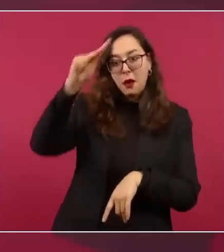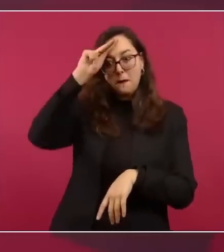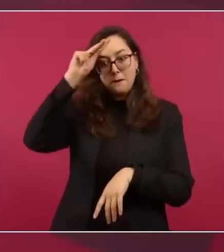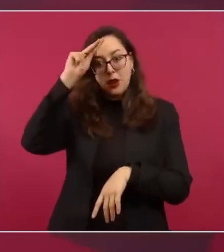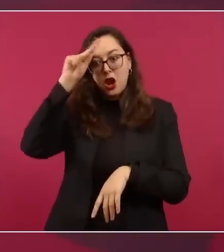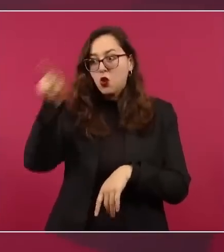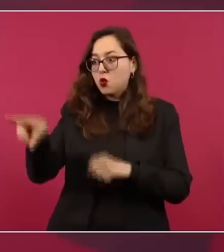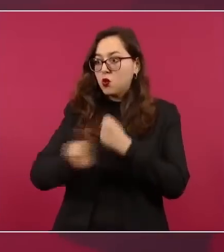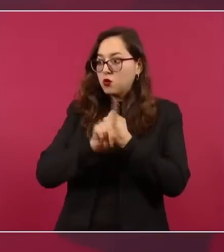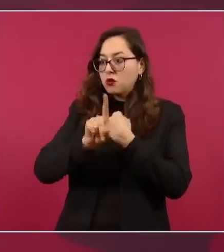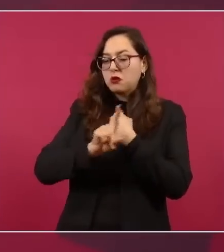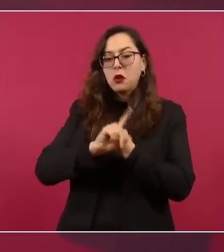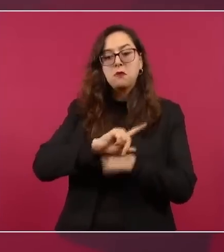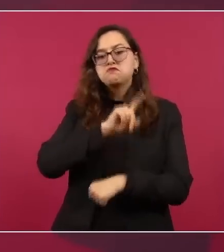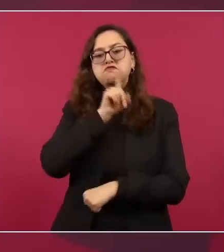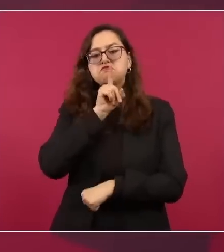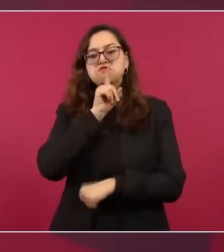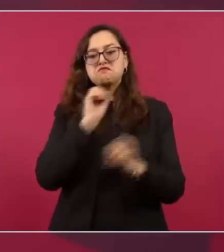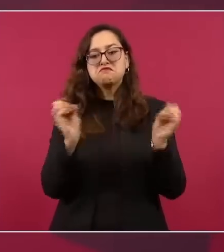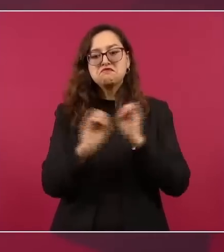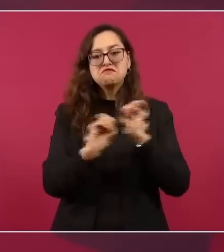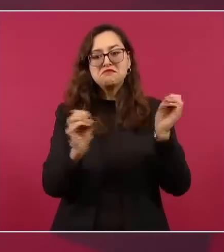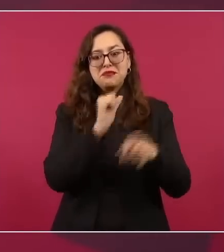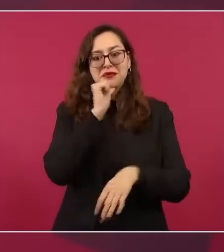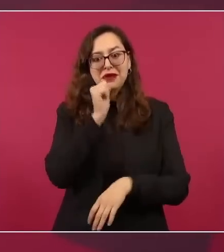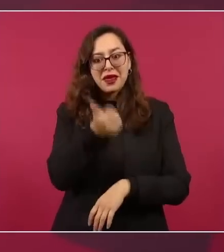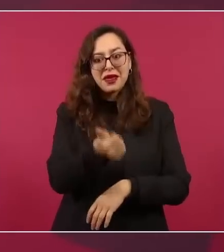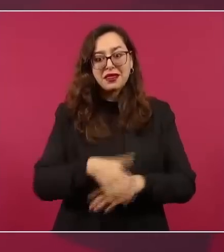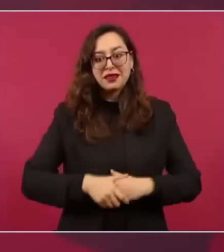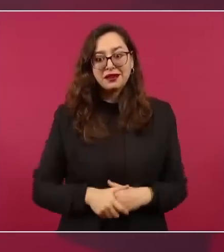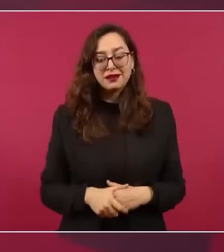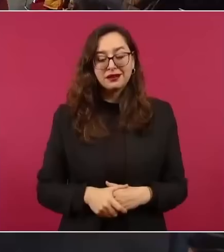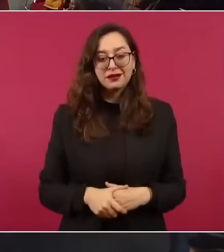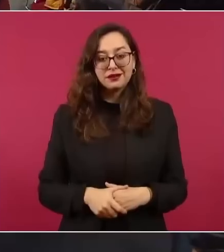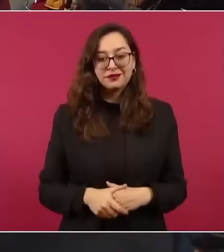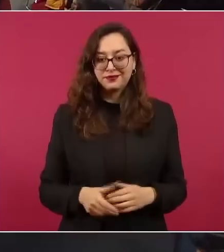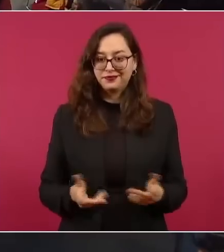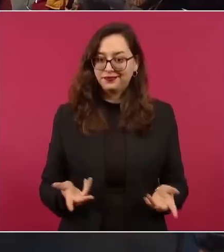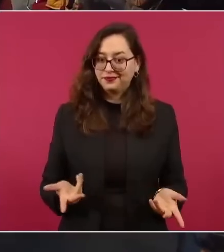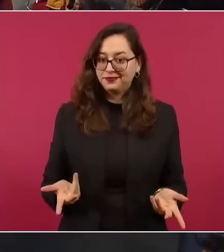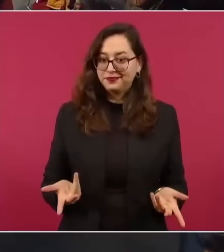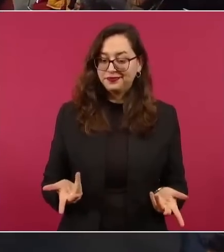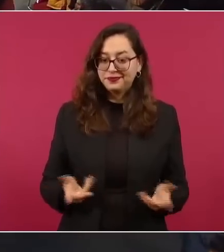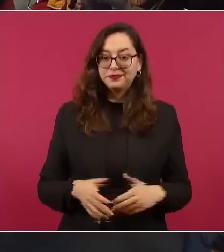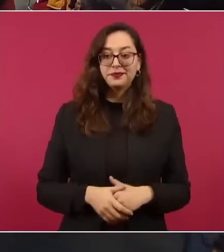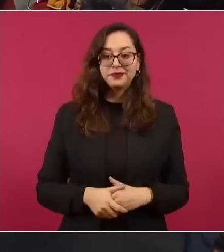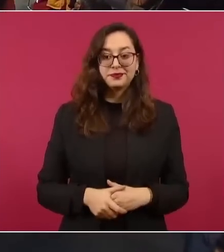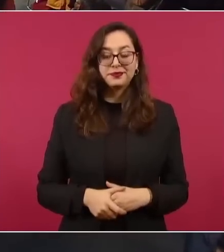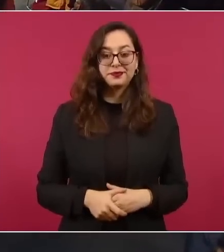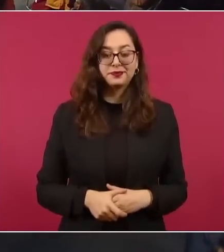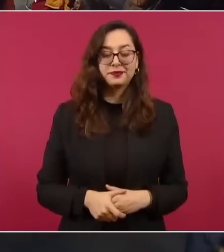es lo que se debe de informar. Bueno, me comentaban que ahora que